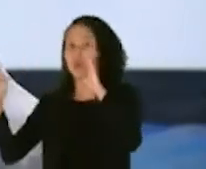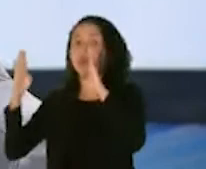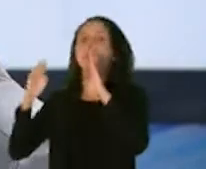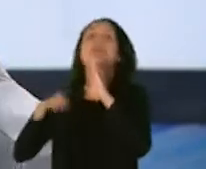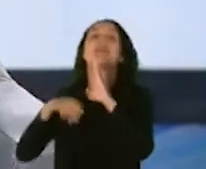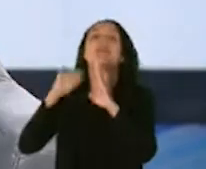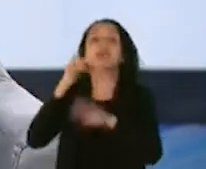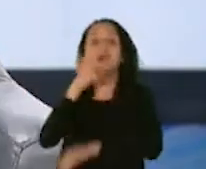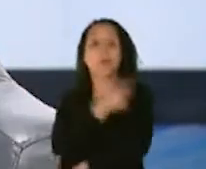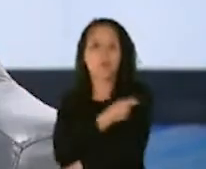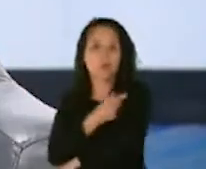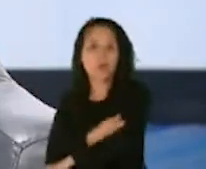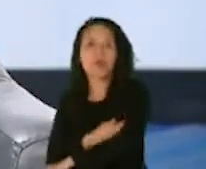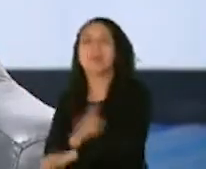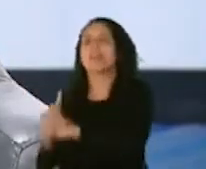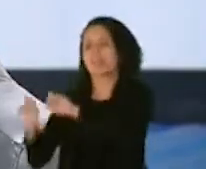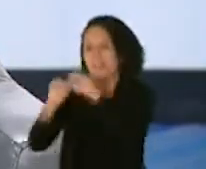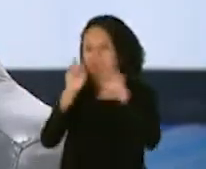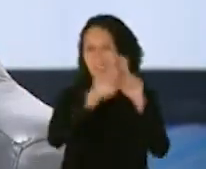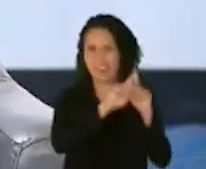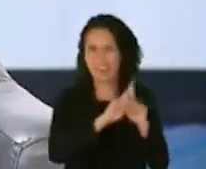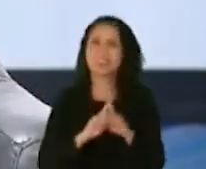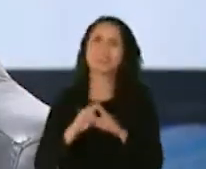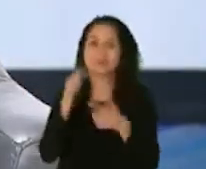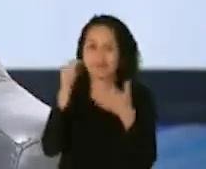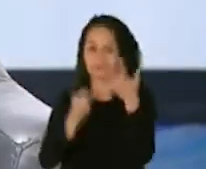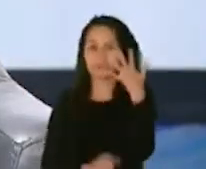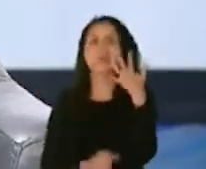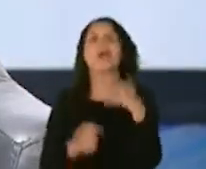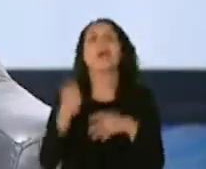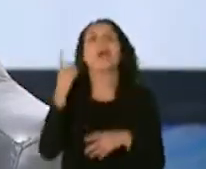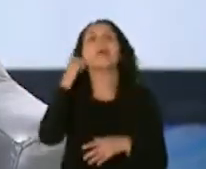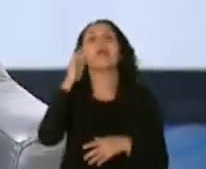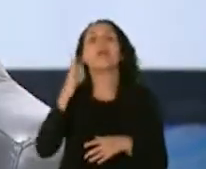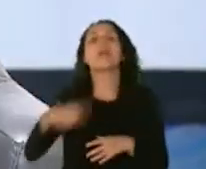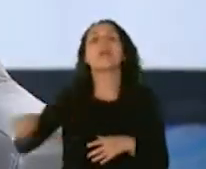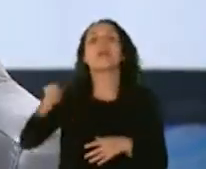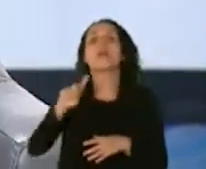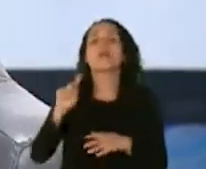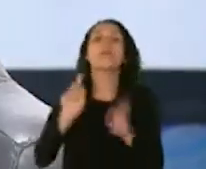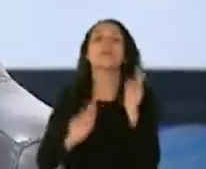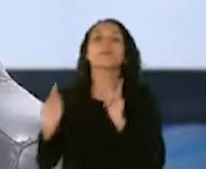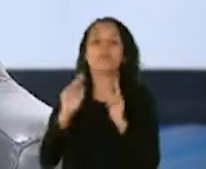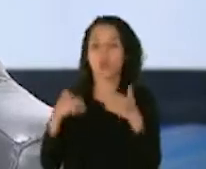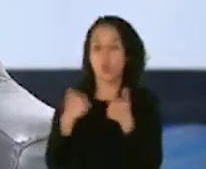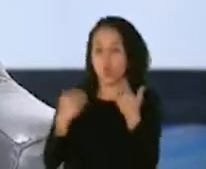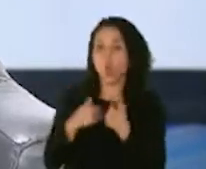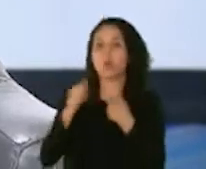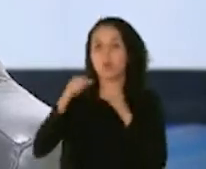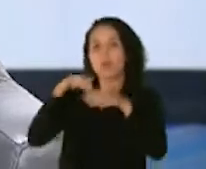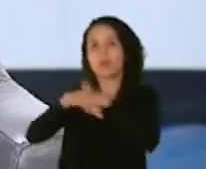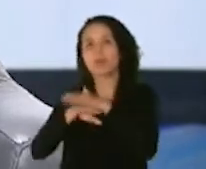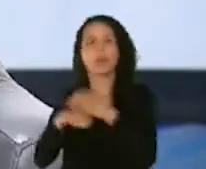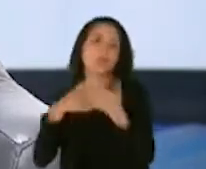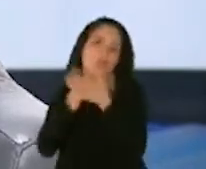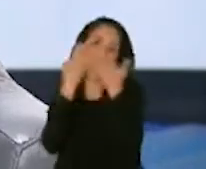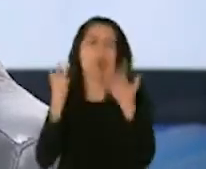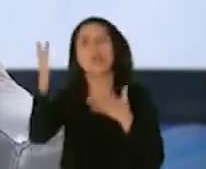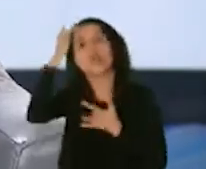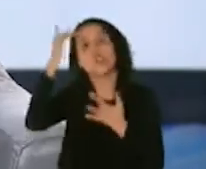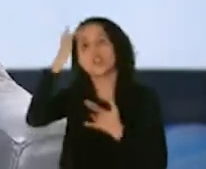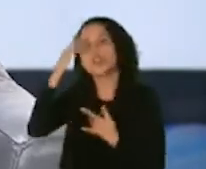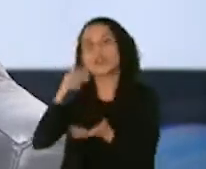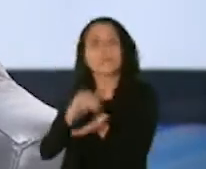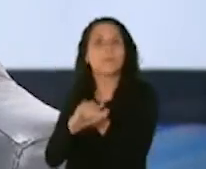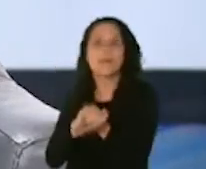vacunación en múltiples puntos para que tengan acceso las personas más jóvenes que no tienen condiciones médicas